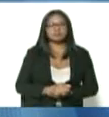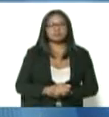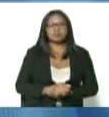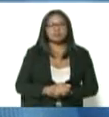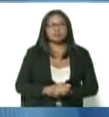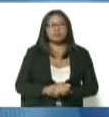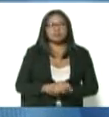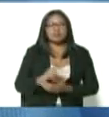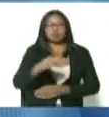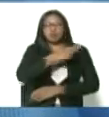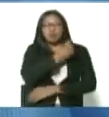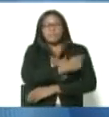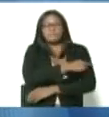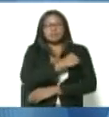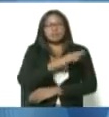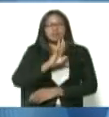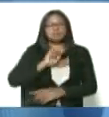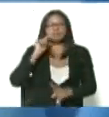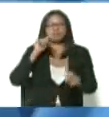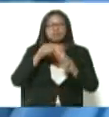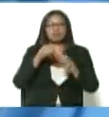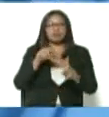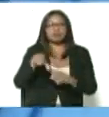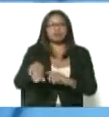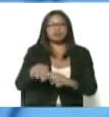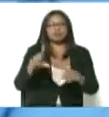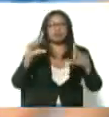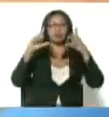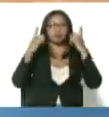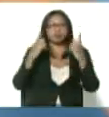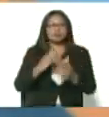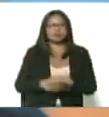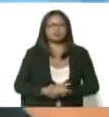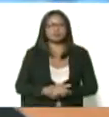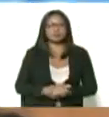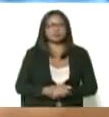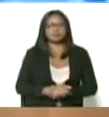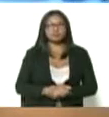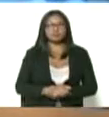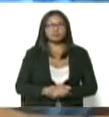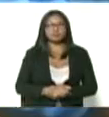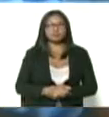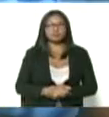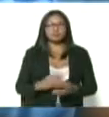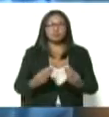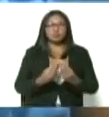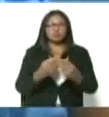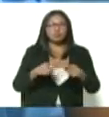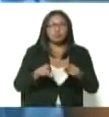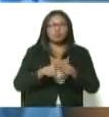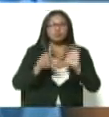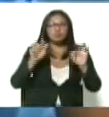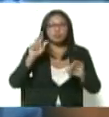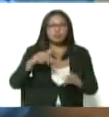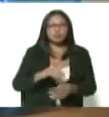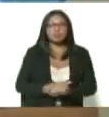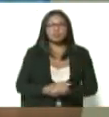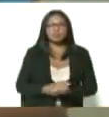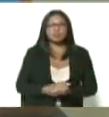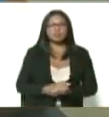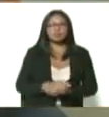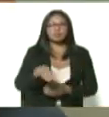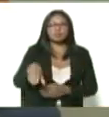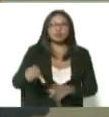referencia para el estado La Guaira como los estados que conlindan con el estado La Guaira dentro de esta